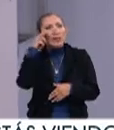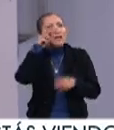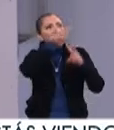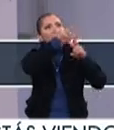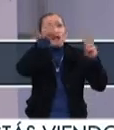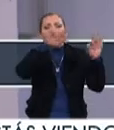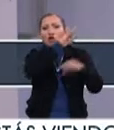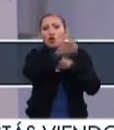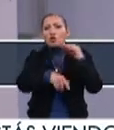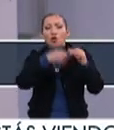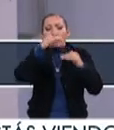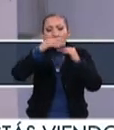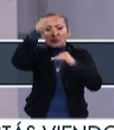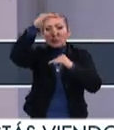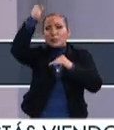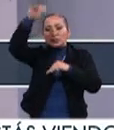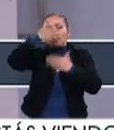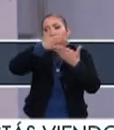Ah,